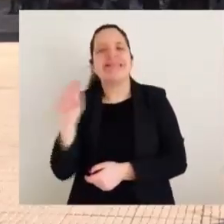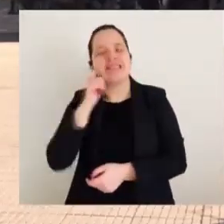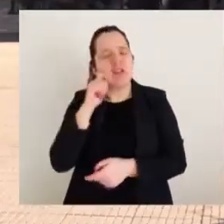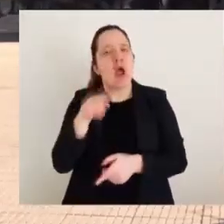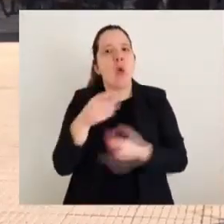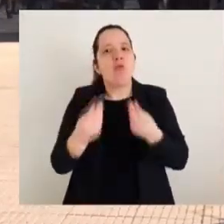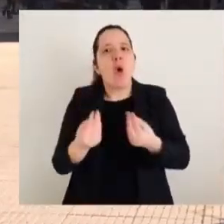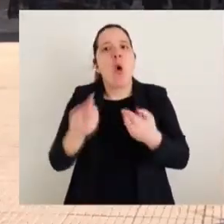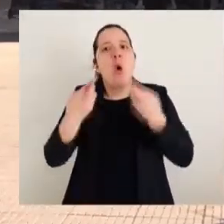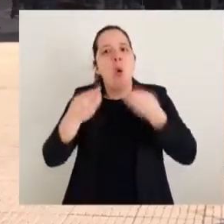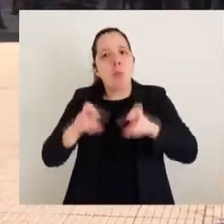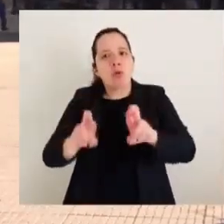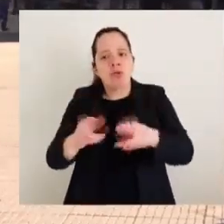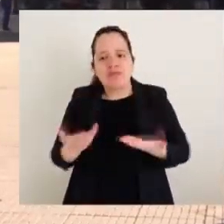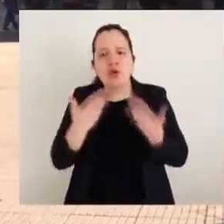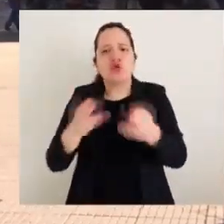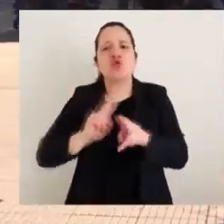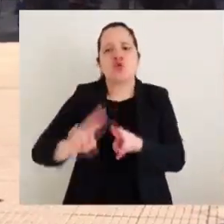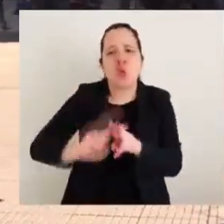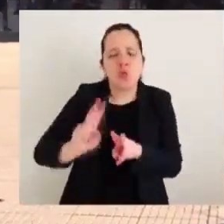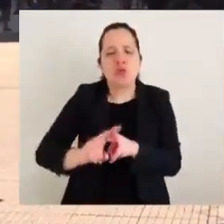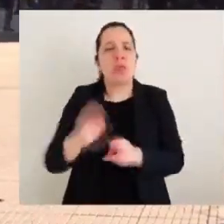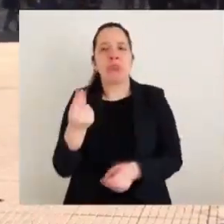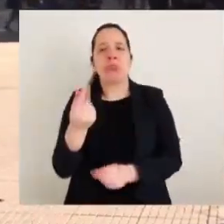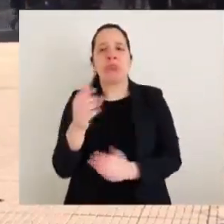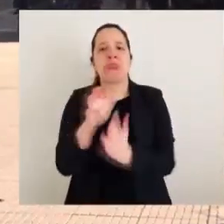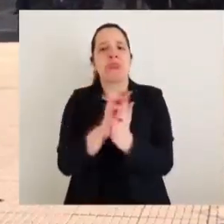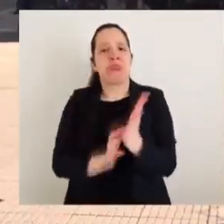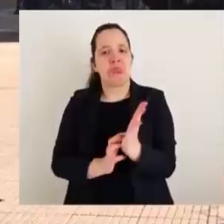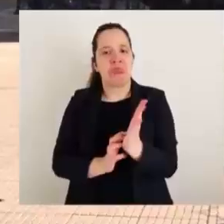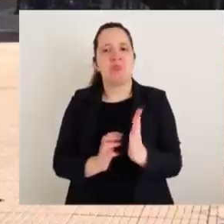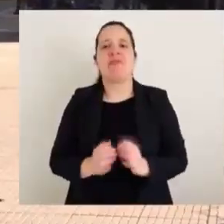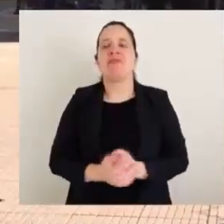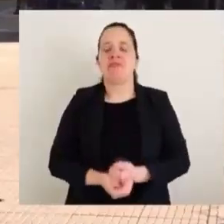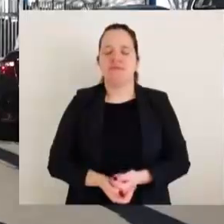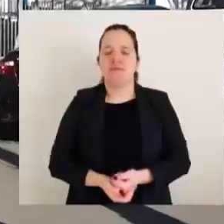importantes soluciones bastante prácticas y de bajo costo.